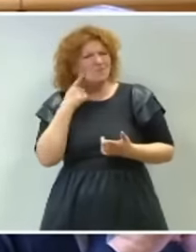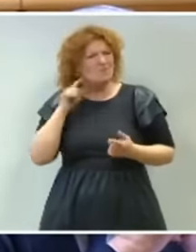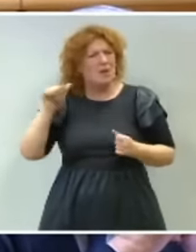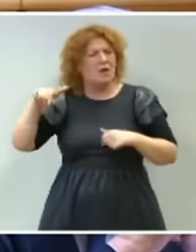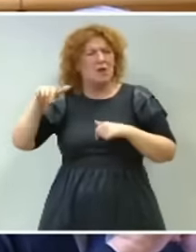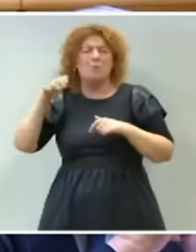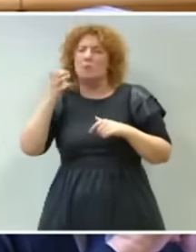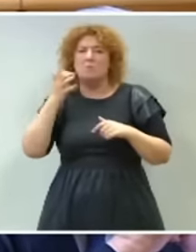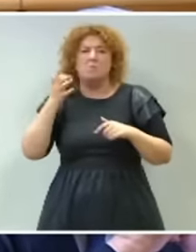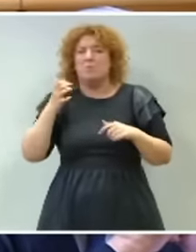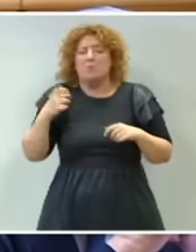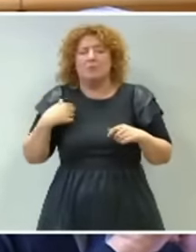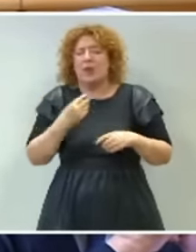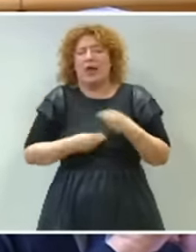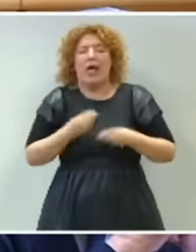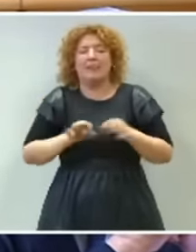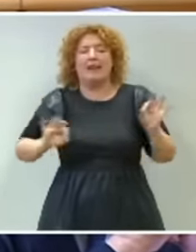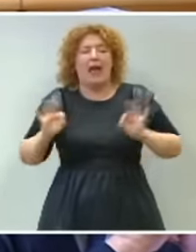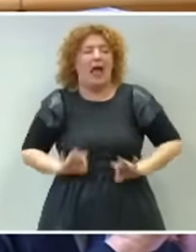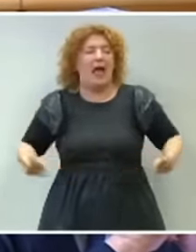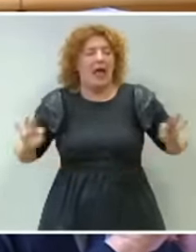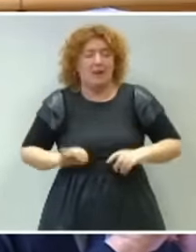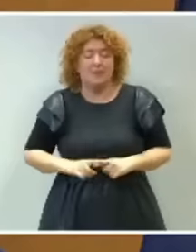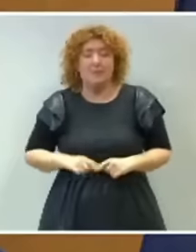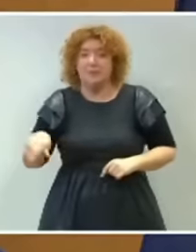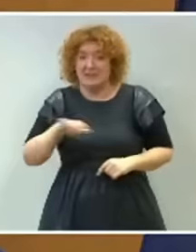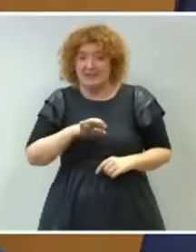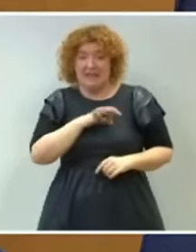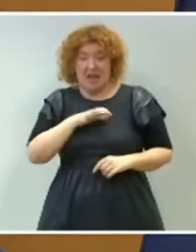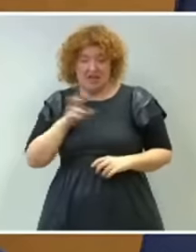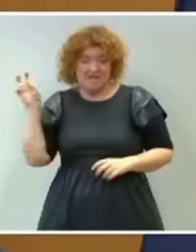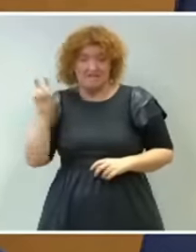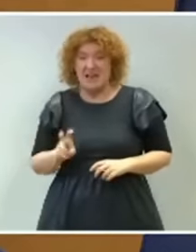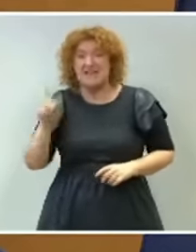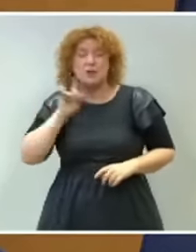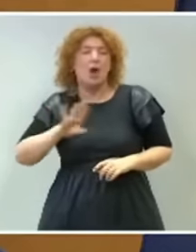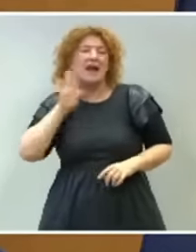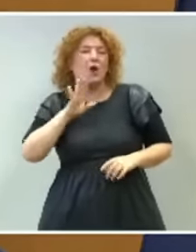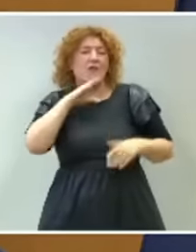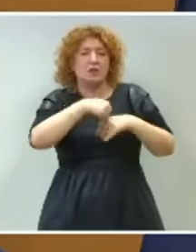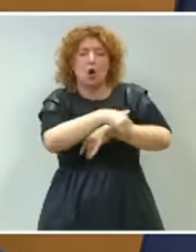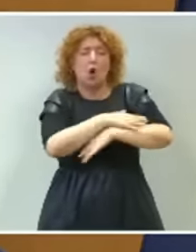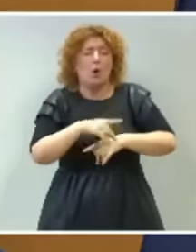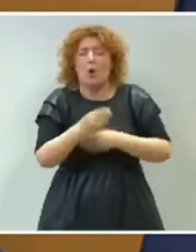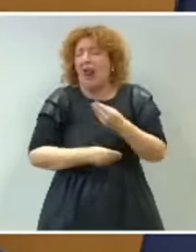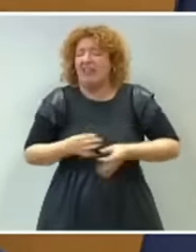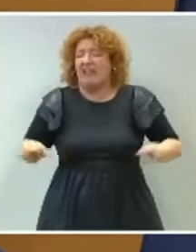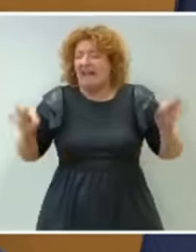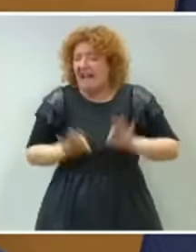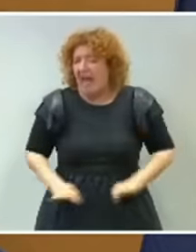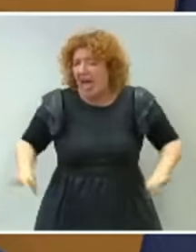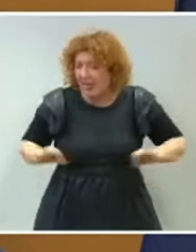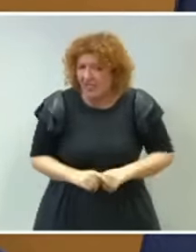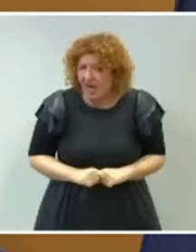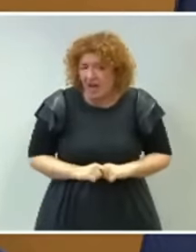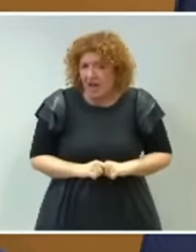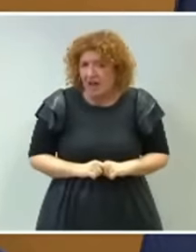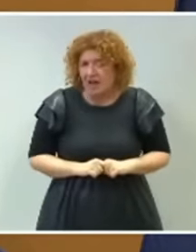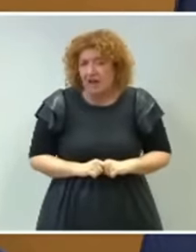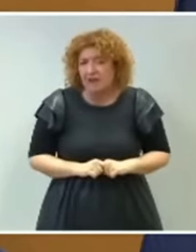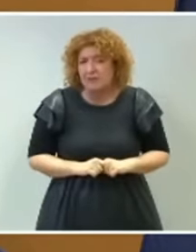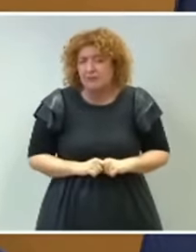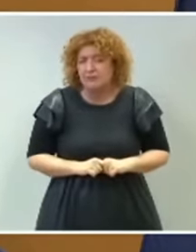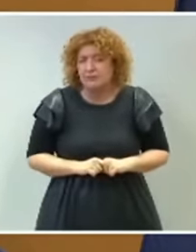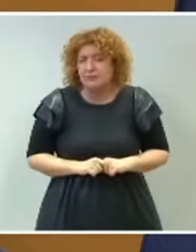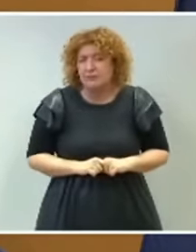públicos. Tampoco hace nada cuando viene a responder a este Senado sobre irregularidades de su Gobierno. Pero usted sí que se aplica bien cuando